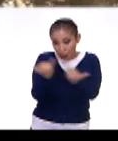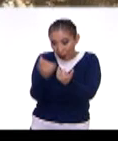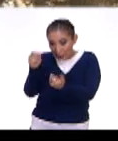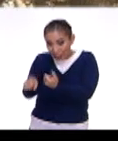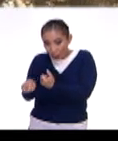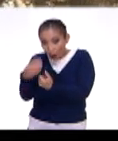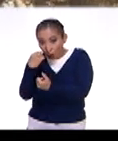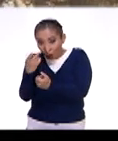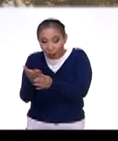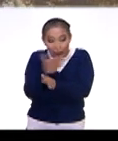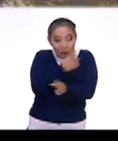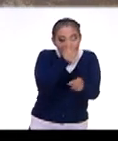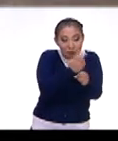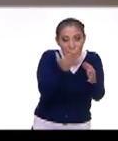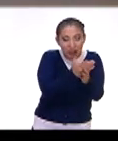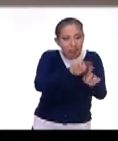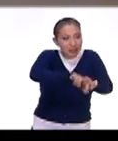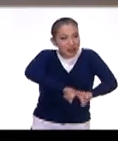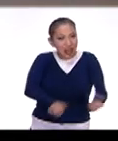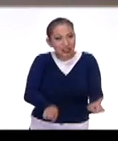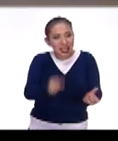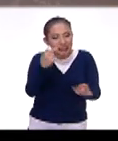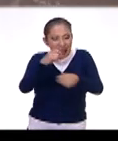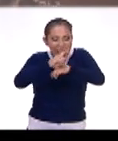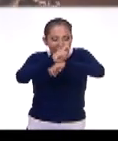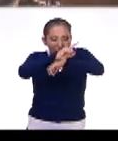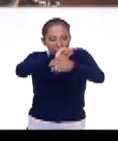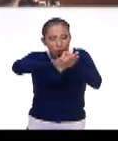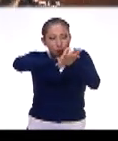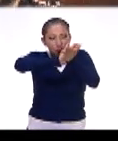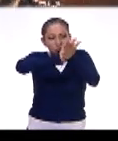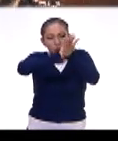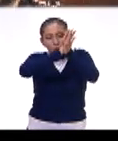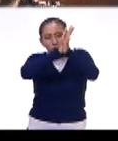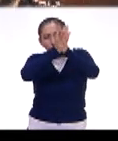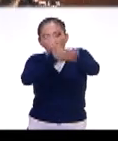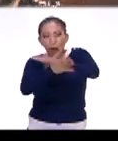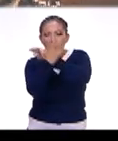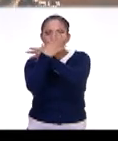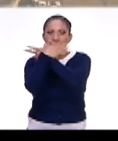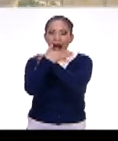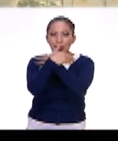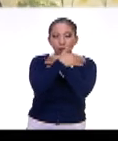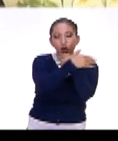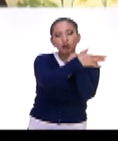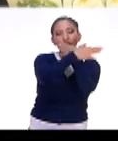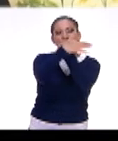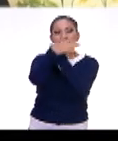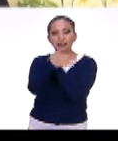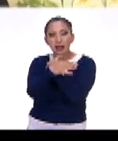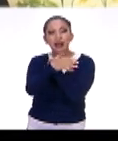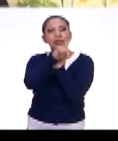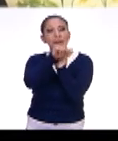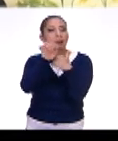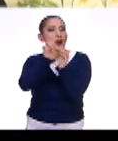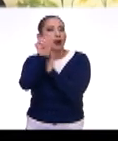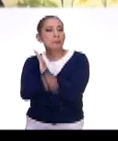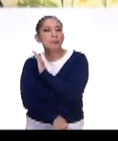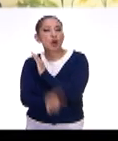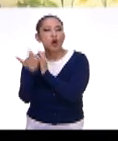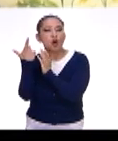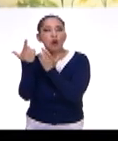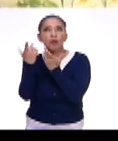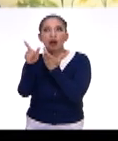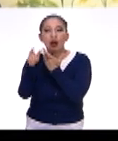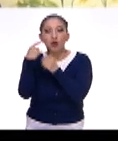en su primera etapa, sino es la larva que después se convierte en una mariposa. Y entonces, por ejemplo, en el caso del